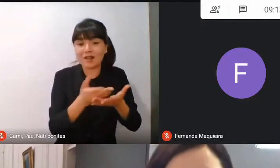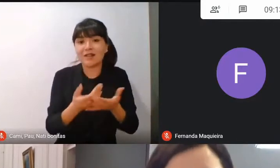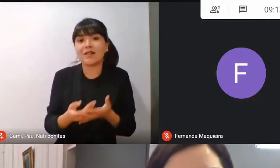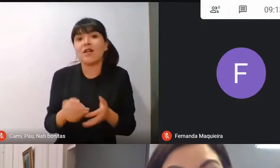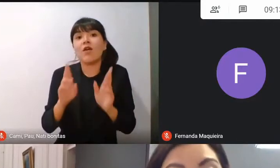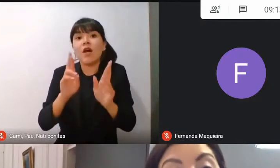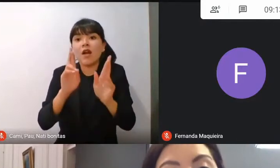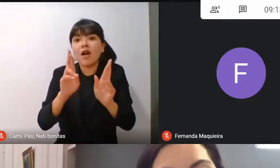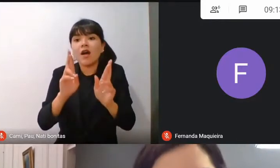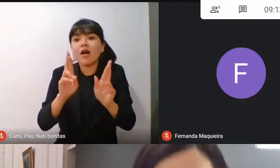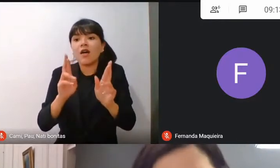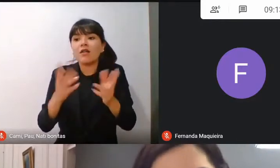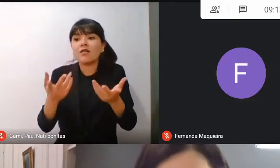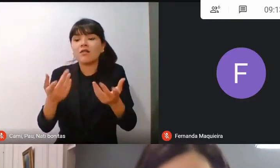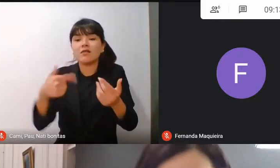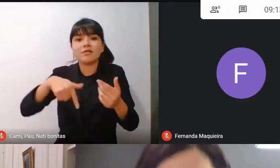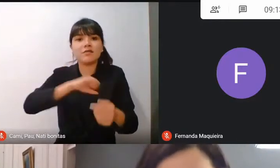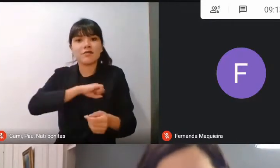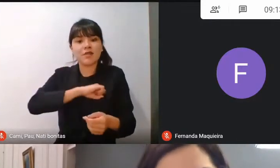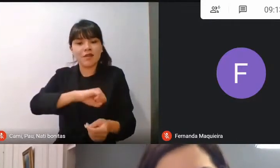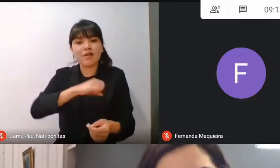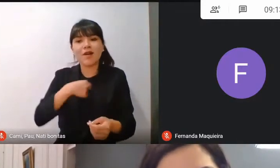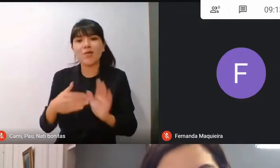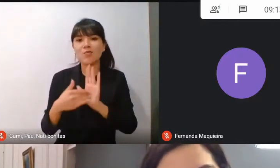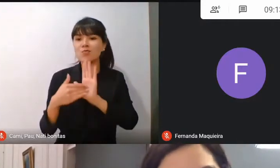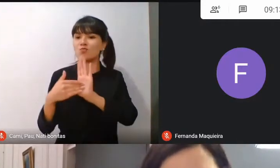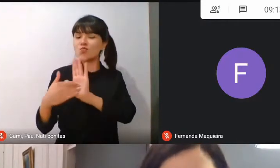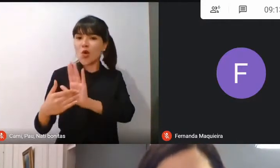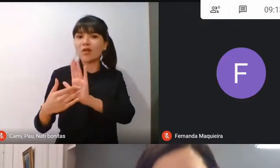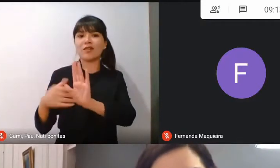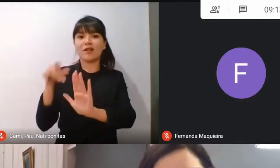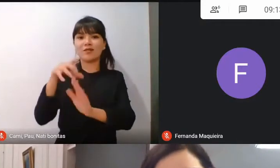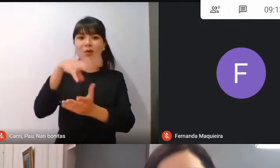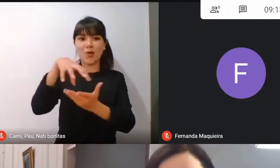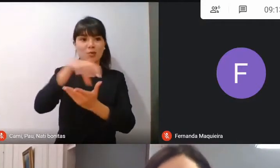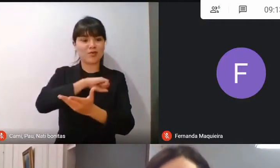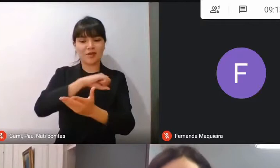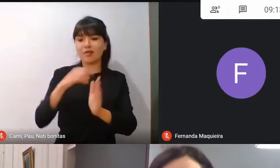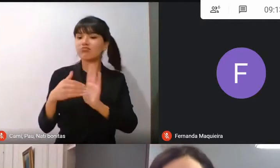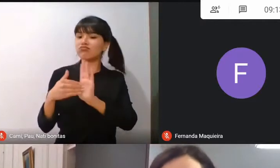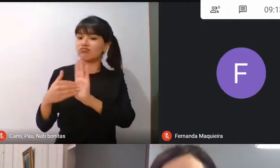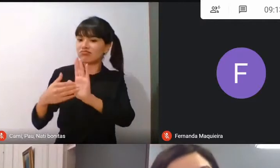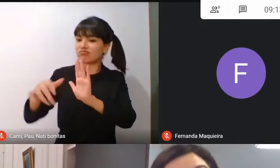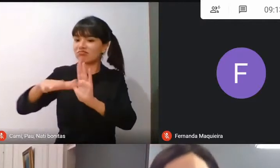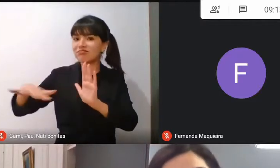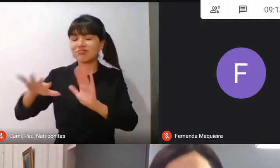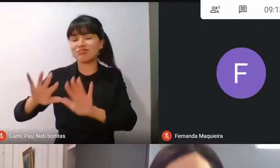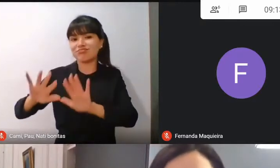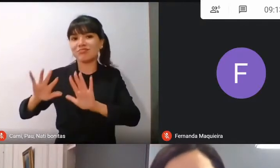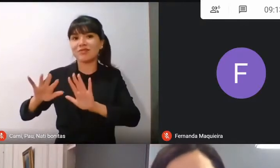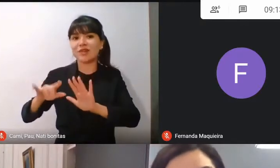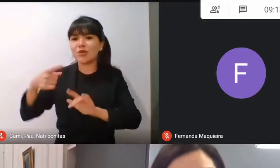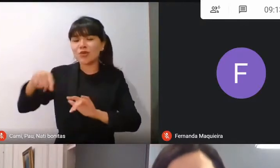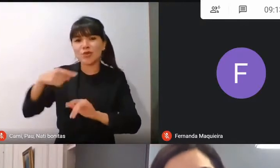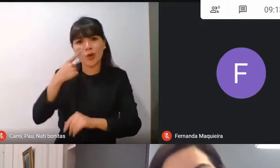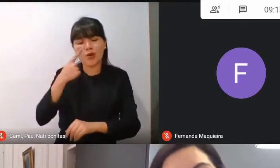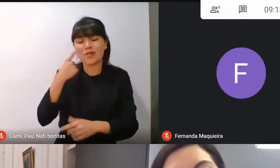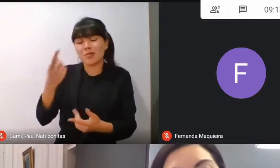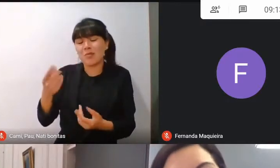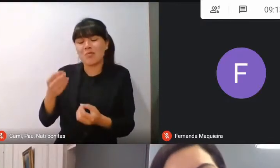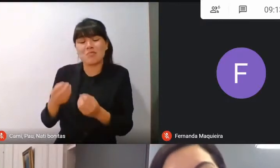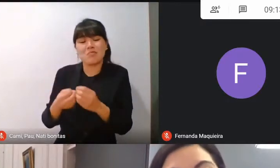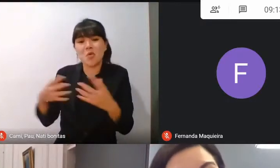mostrarse como lo increíble que es. Hemos estado conociendo ejemplos increíbles desde sus mismos